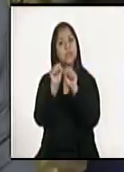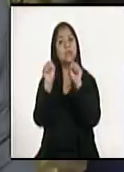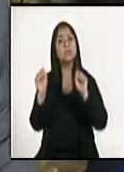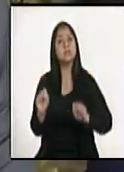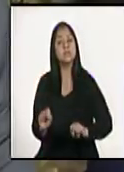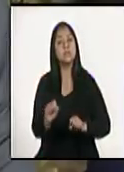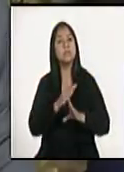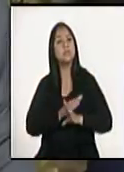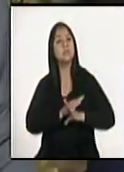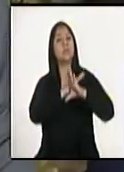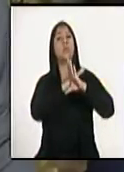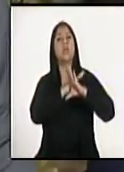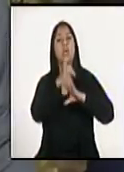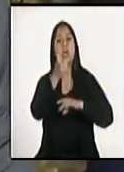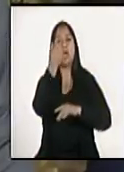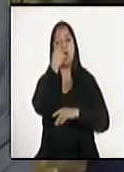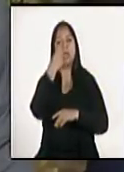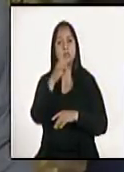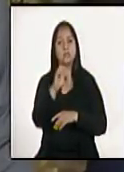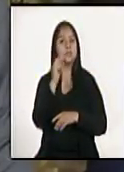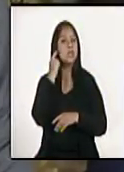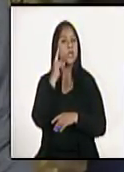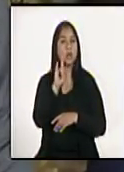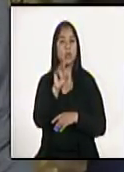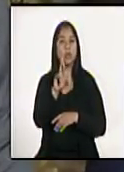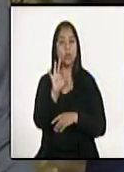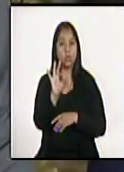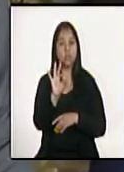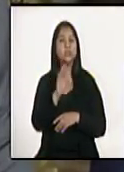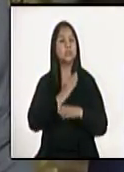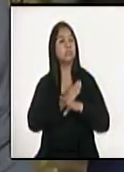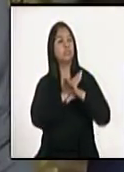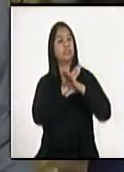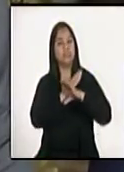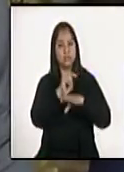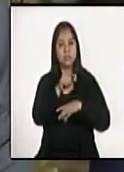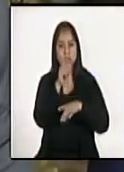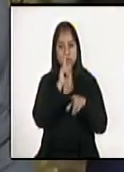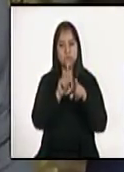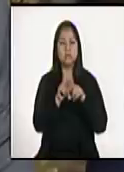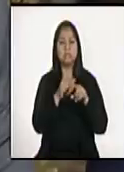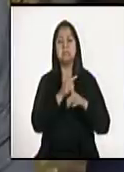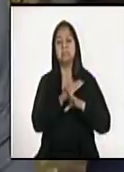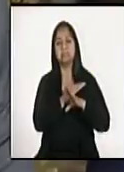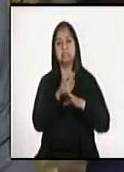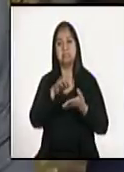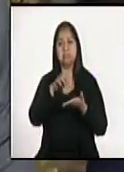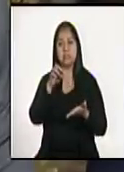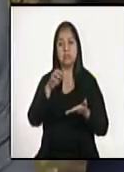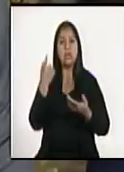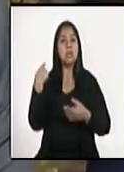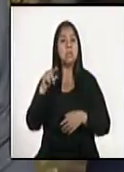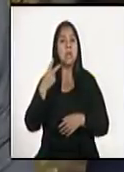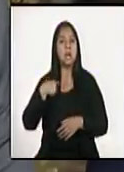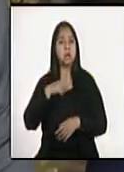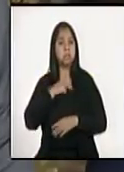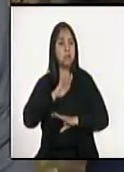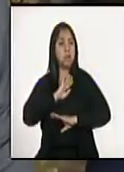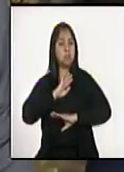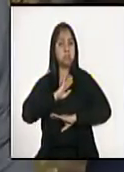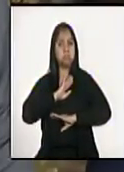asegurador del país, a las compañías de seguros. Para satisfacción nuestra como